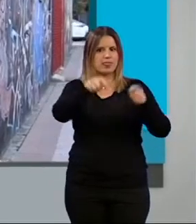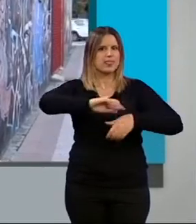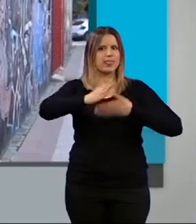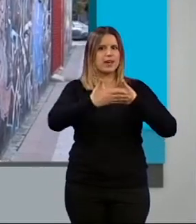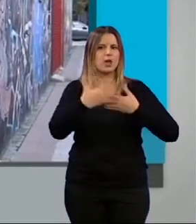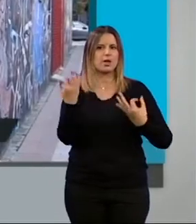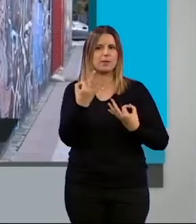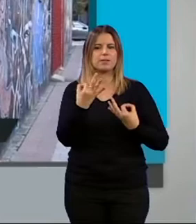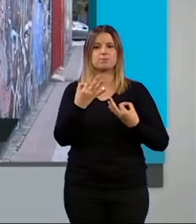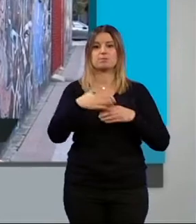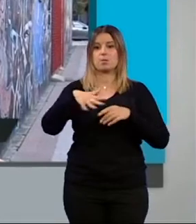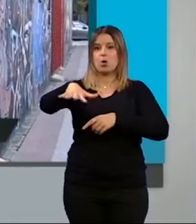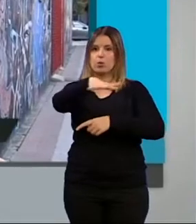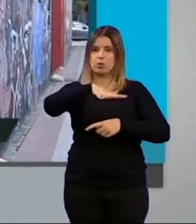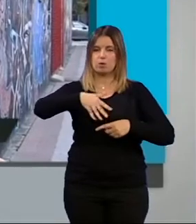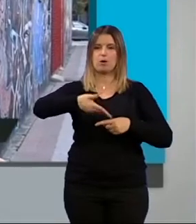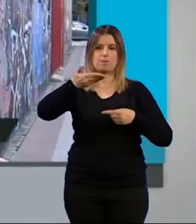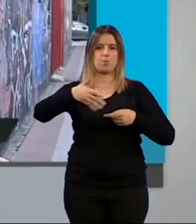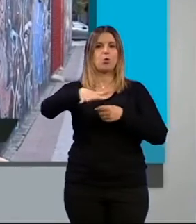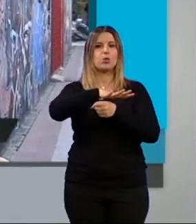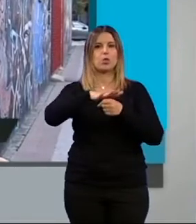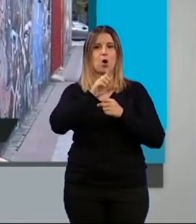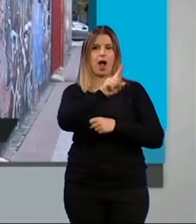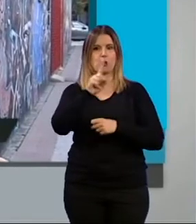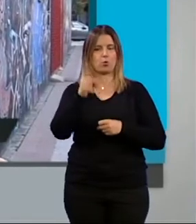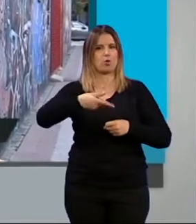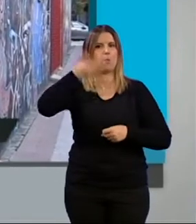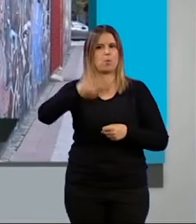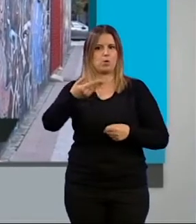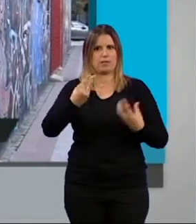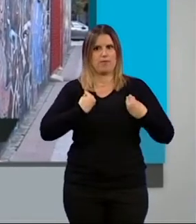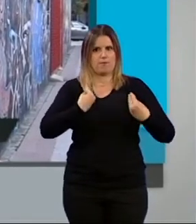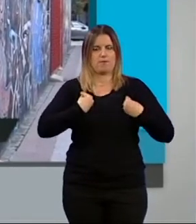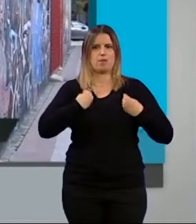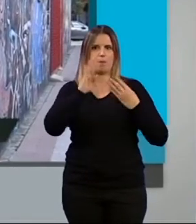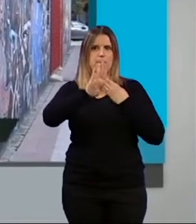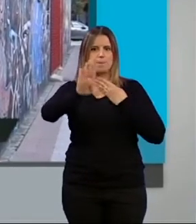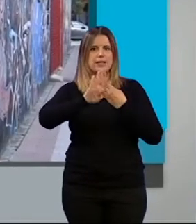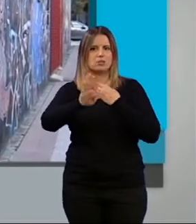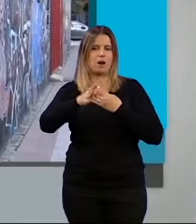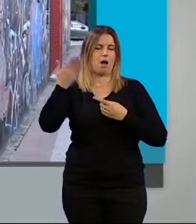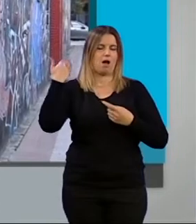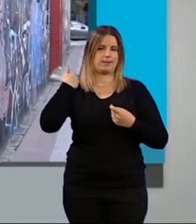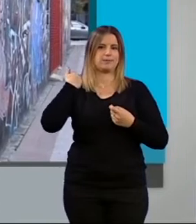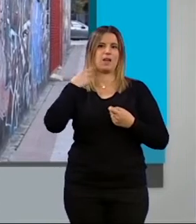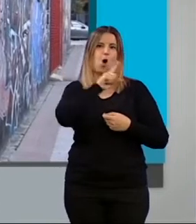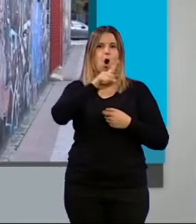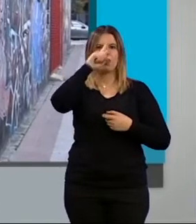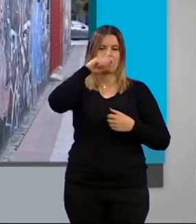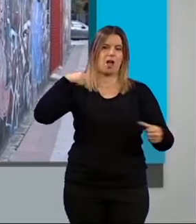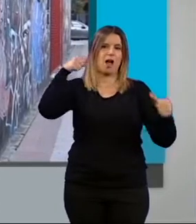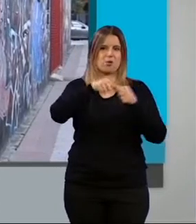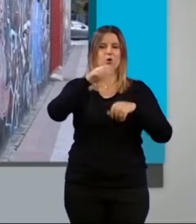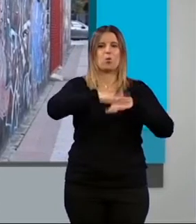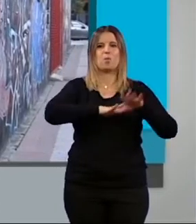de Ronda importante, en la que viven muchos vecinos, que ya fue perjudicada, como decía, durante diez años por el nefacto botellódromo que